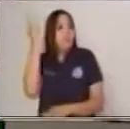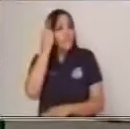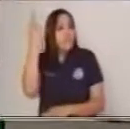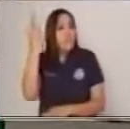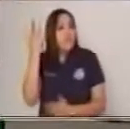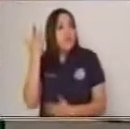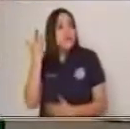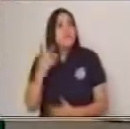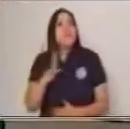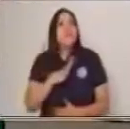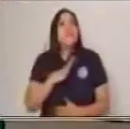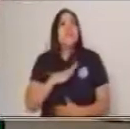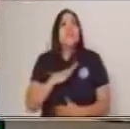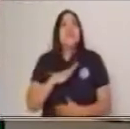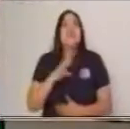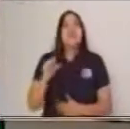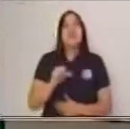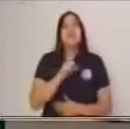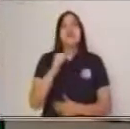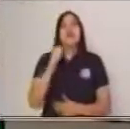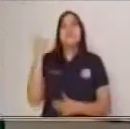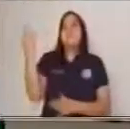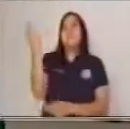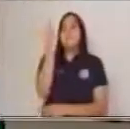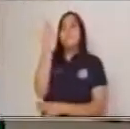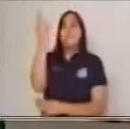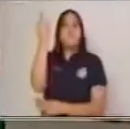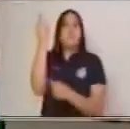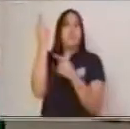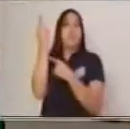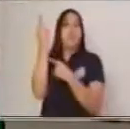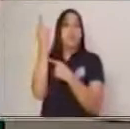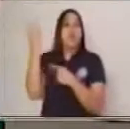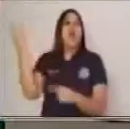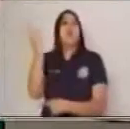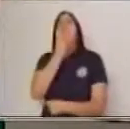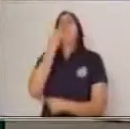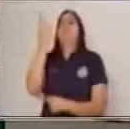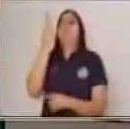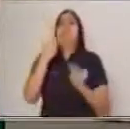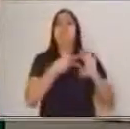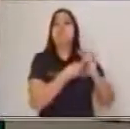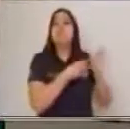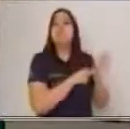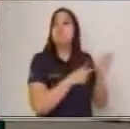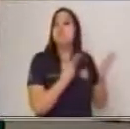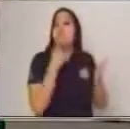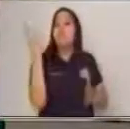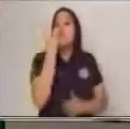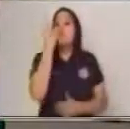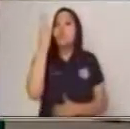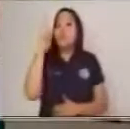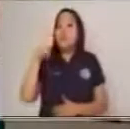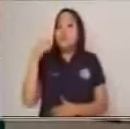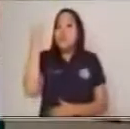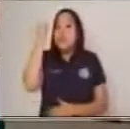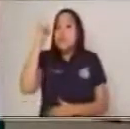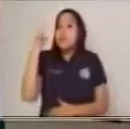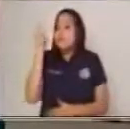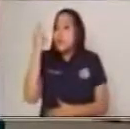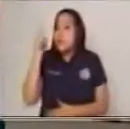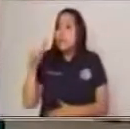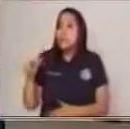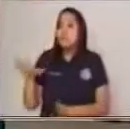debemos de dar a conocer en este momento la importancia. La importancia de las ideas principales para la lectura es elemental,